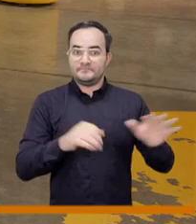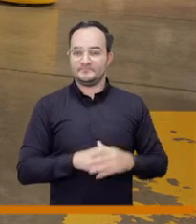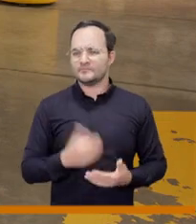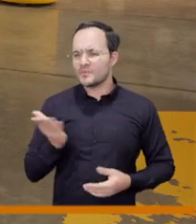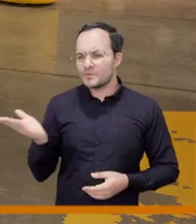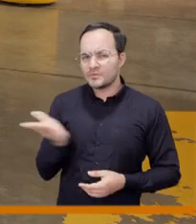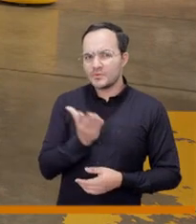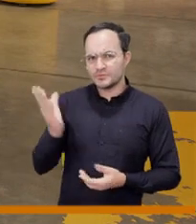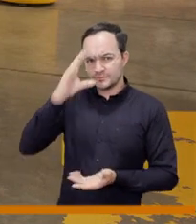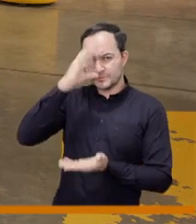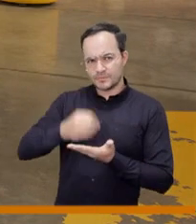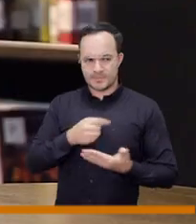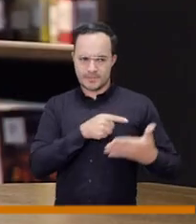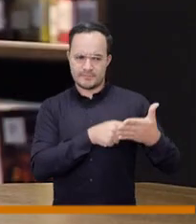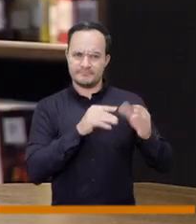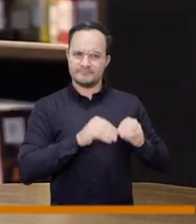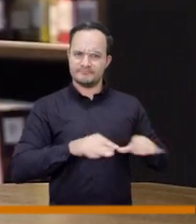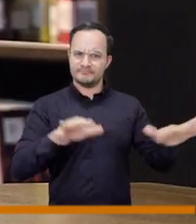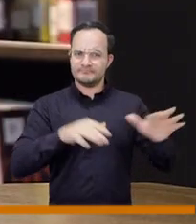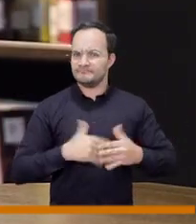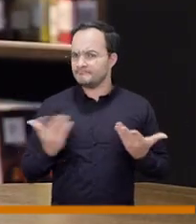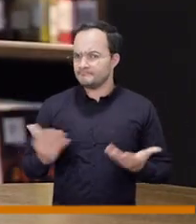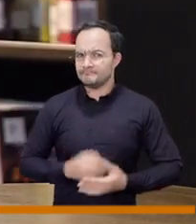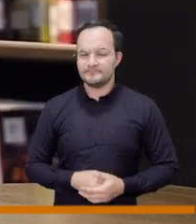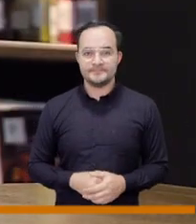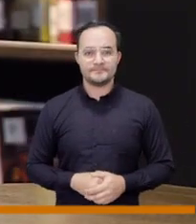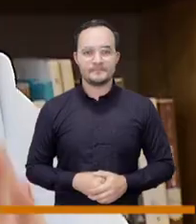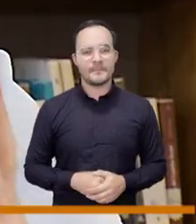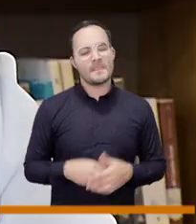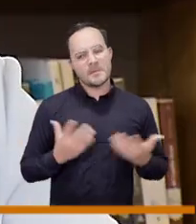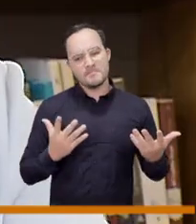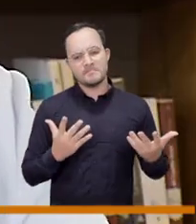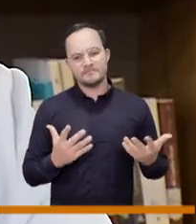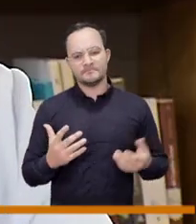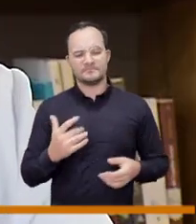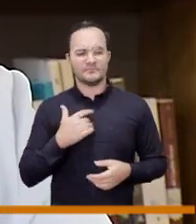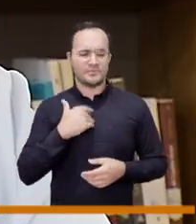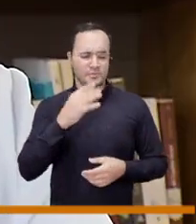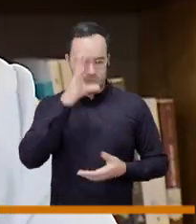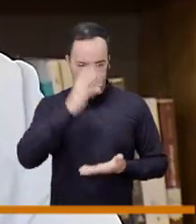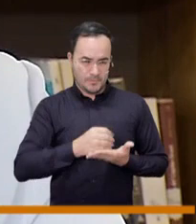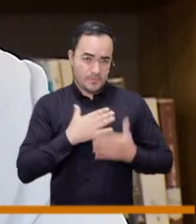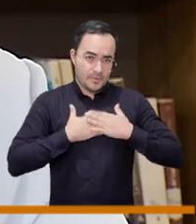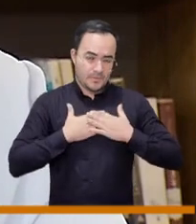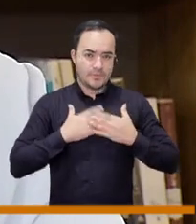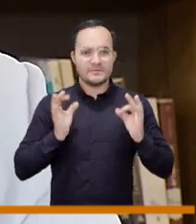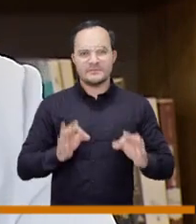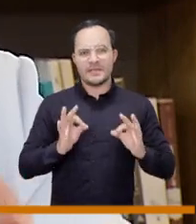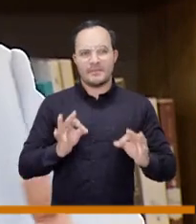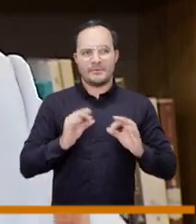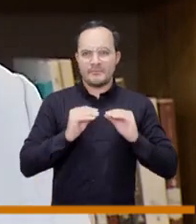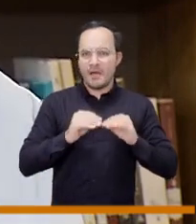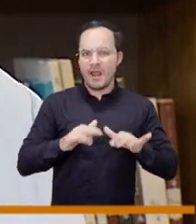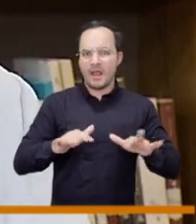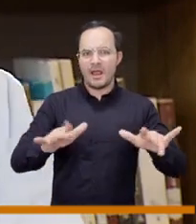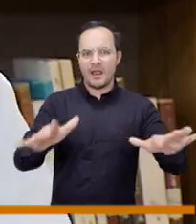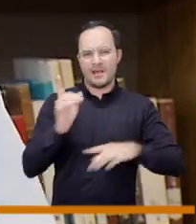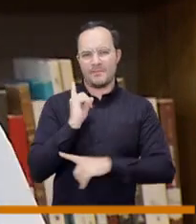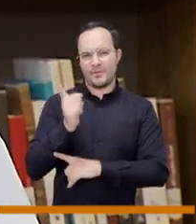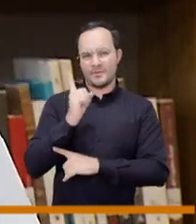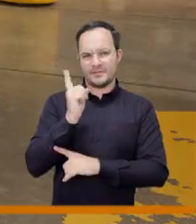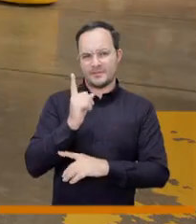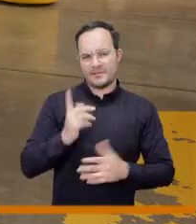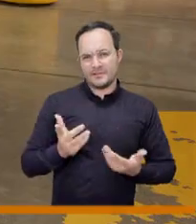oficial qué opinión tiene usted concejal creo que es como siempre una demagogia